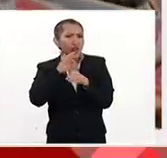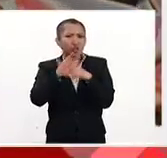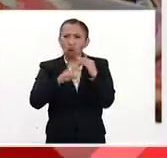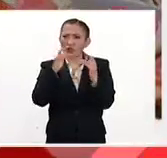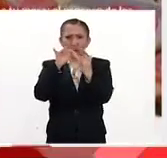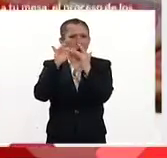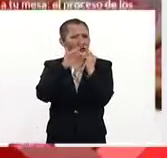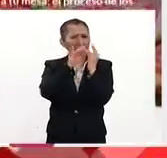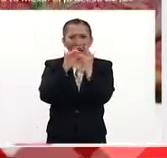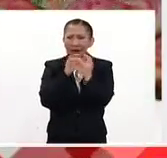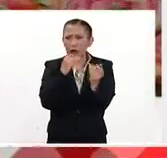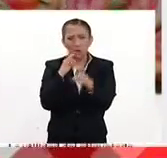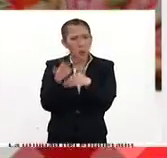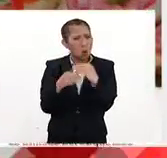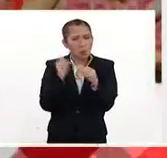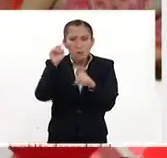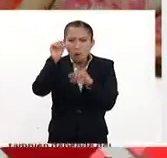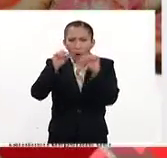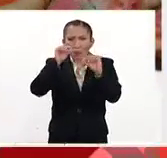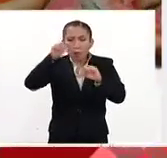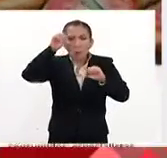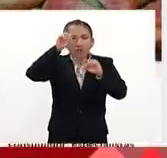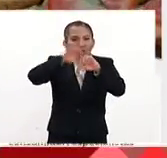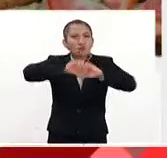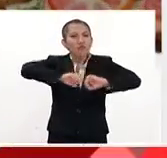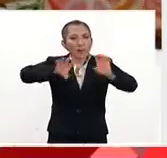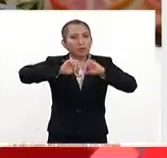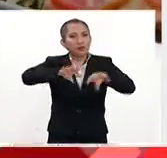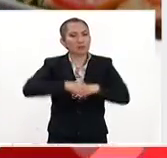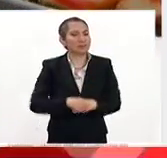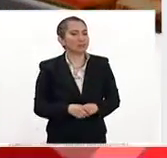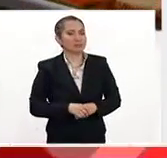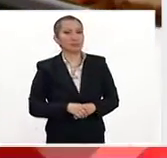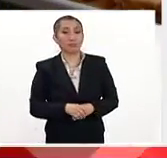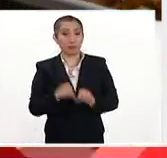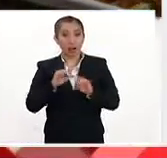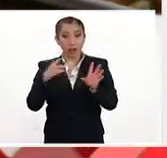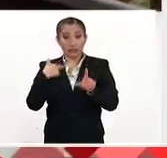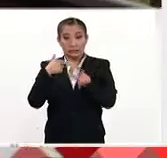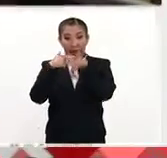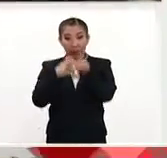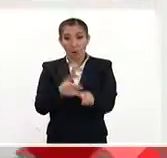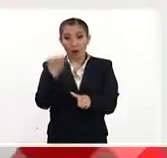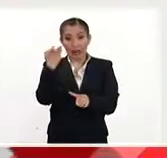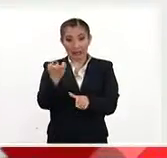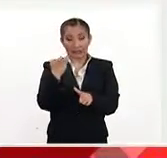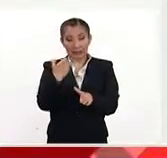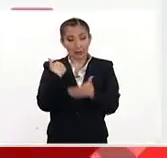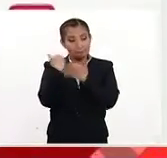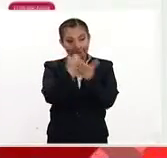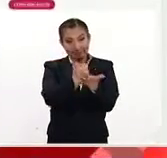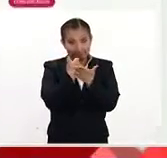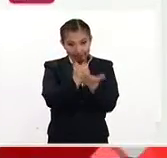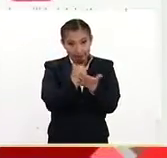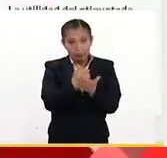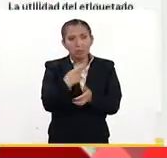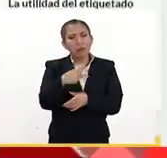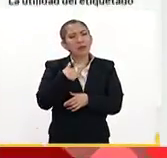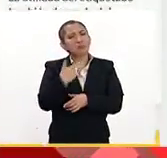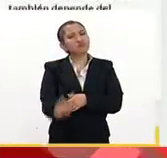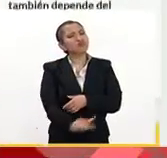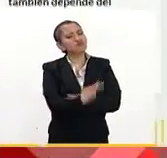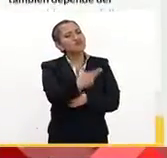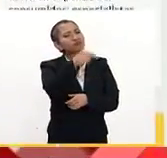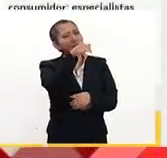todo lo que podemos ahora y nos queremos ir metiendo por donde podemos. Y por supuesto que vamos a continuar con estas colaboraciones, pero ahí me gustaría